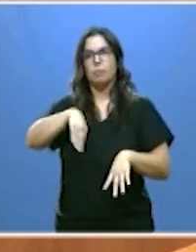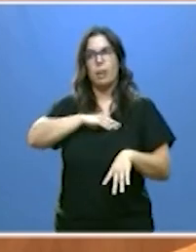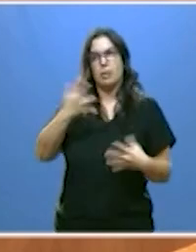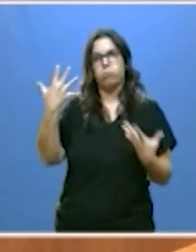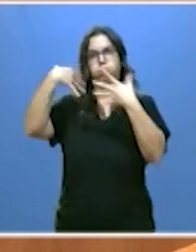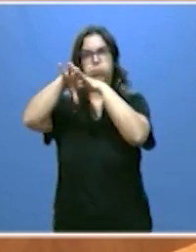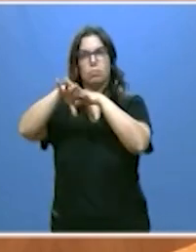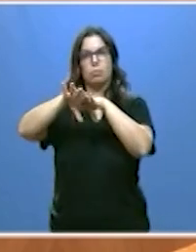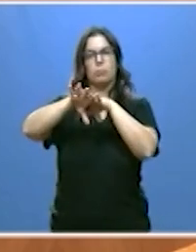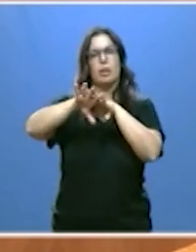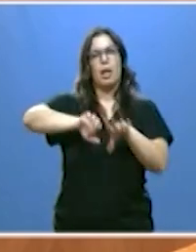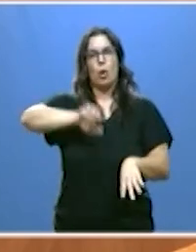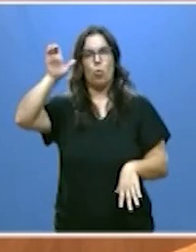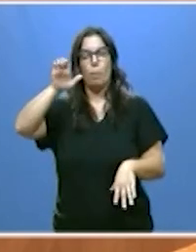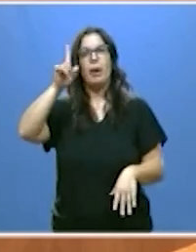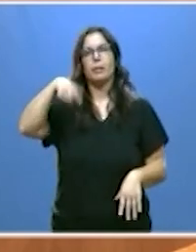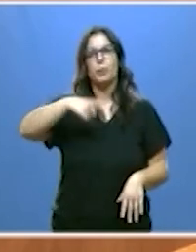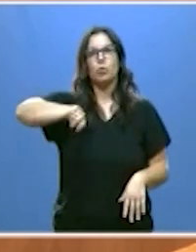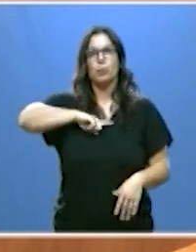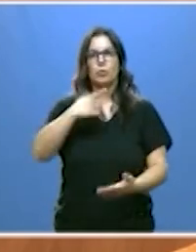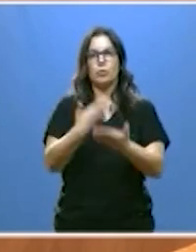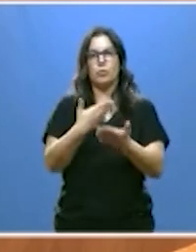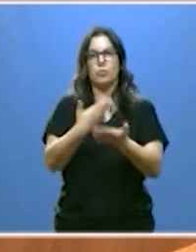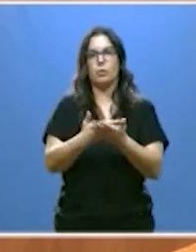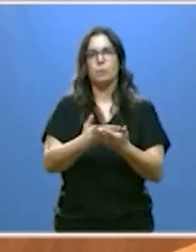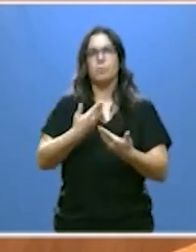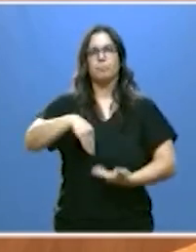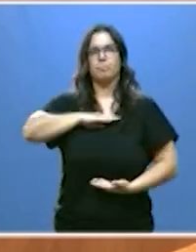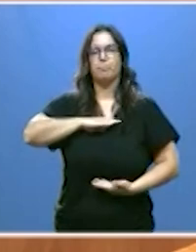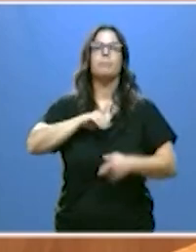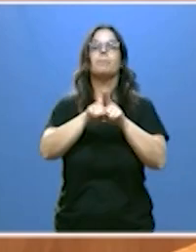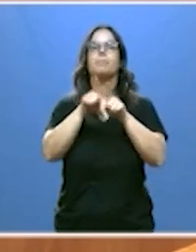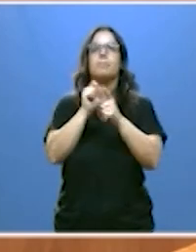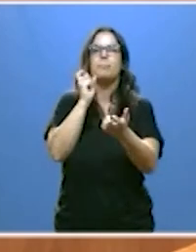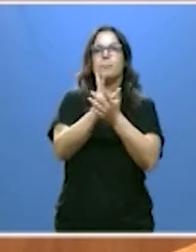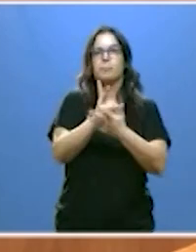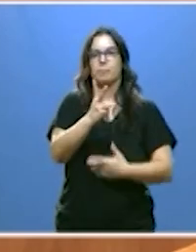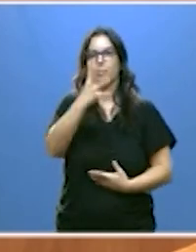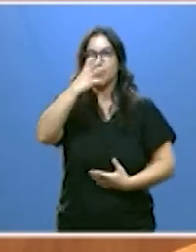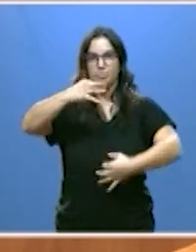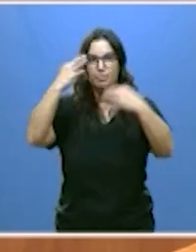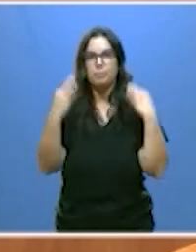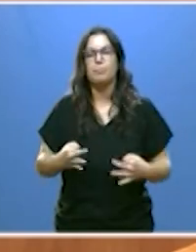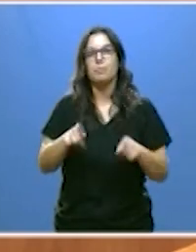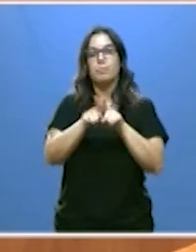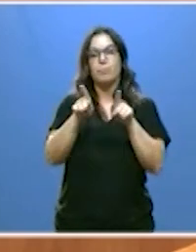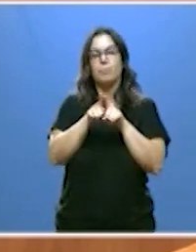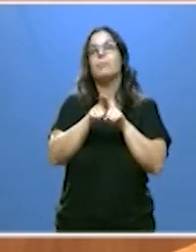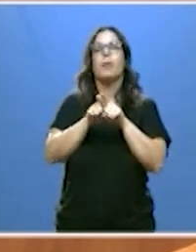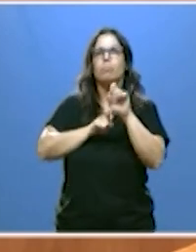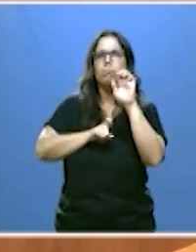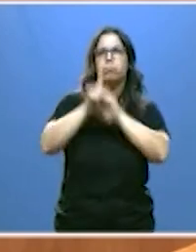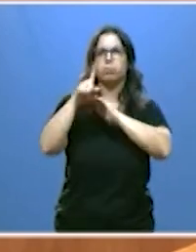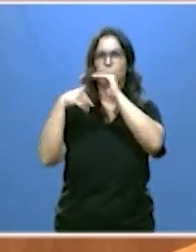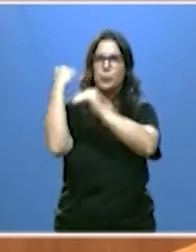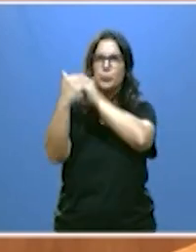Y hemos demostrado también nuestra capacidad para afrontar desafíos muy serios, crecernos ante la adversidad, trabajar